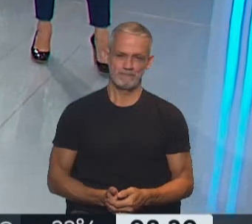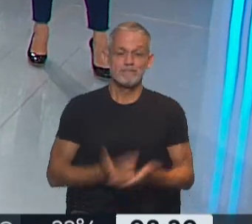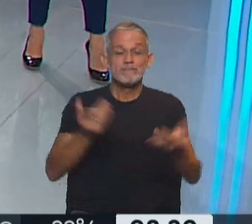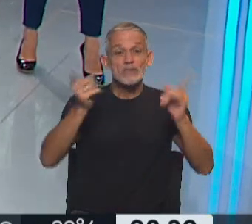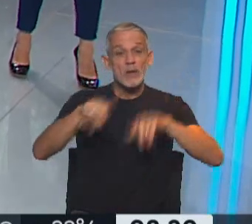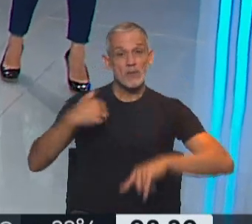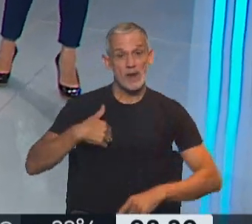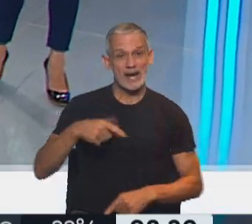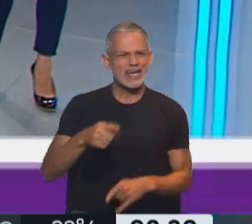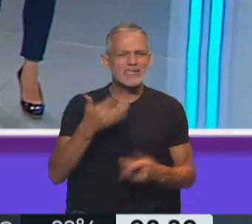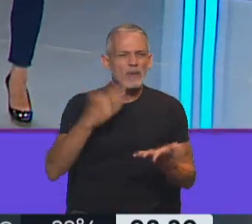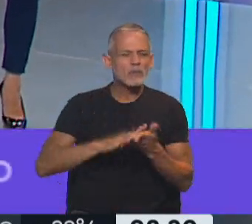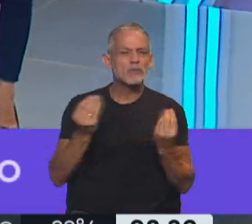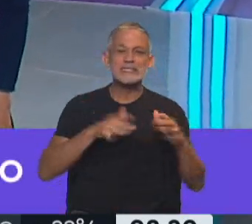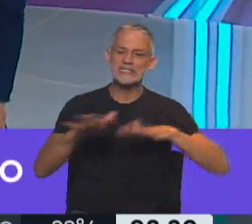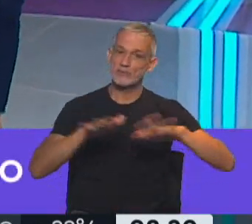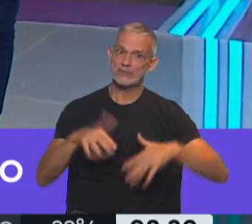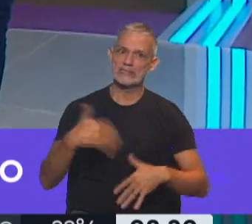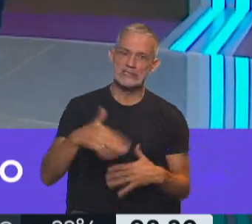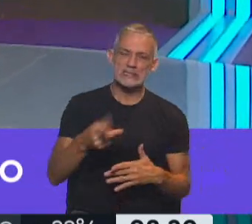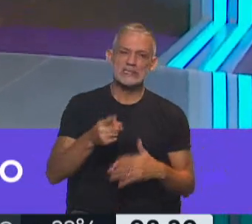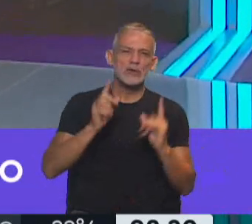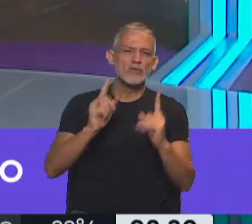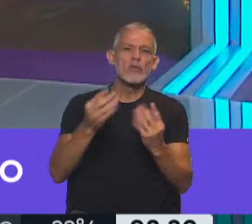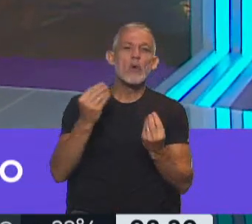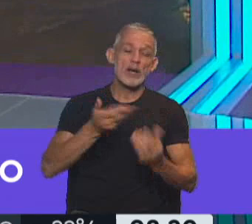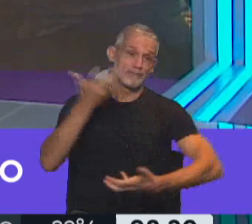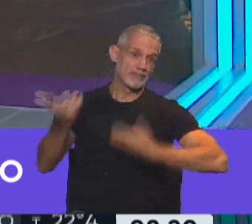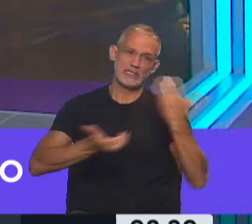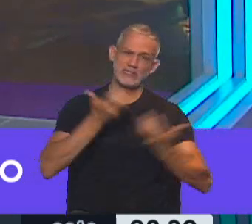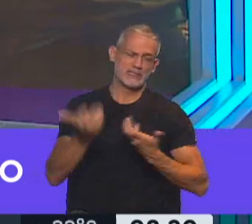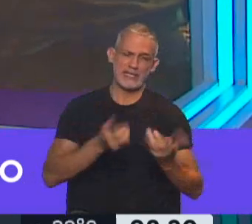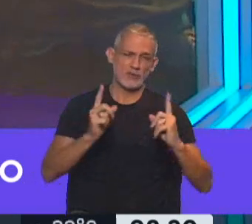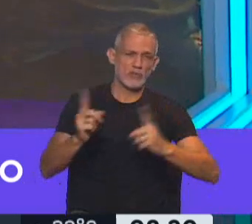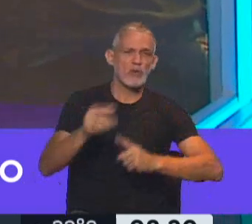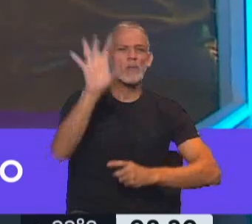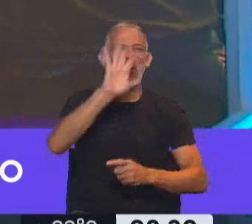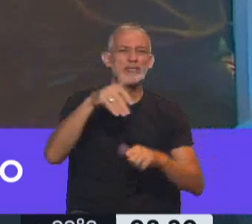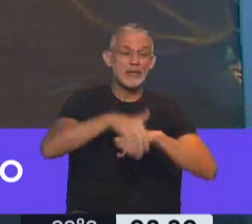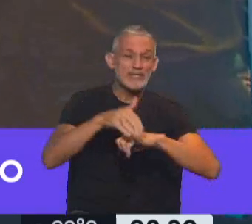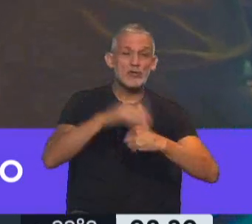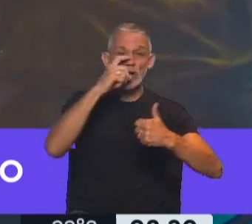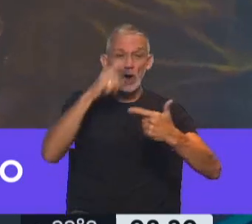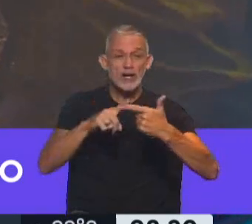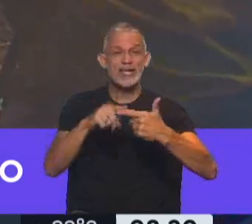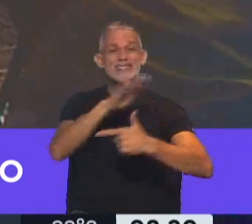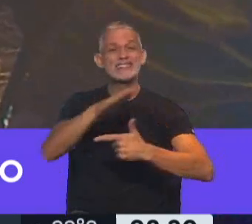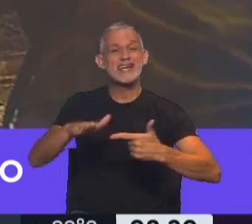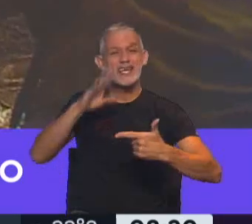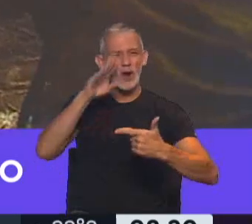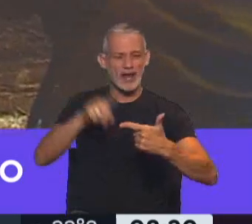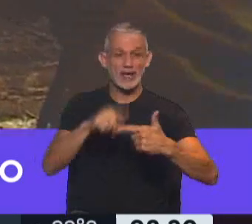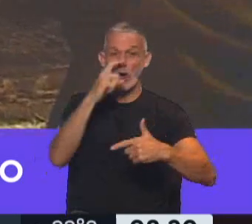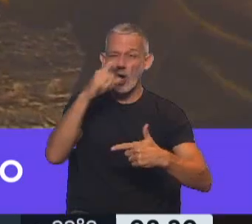Volvemos a nuestro país para hablar de una situación que lamentablemente persiste, es la de los incendios en las provincias de Misiones, Corrientes y Río Negro. En